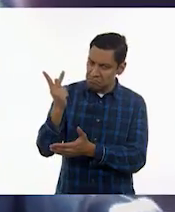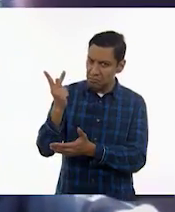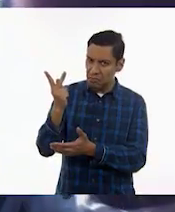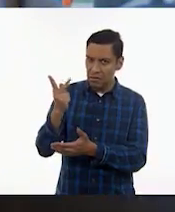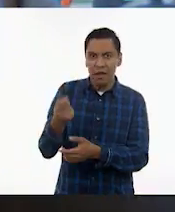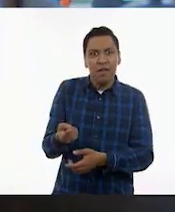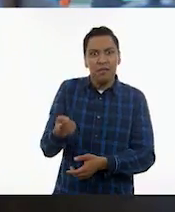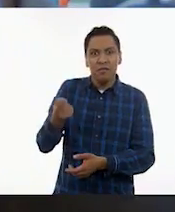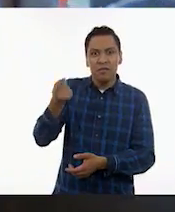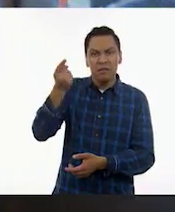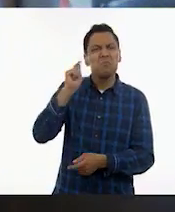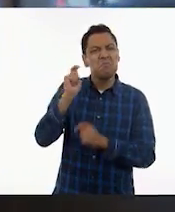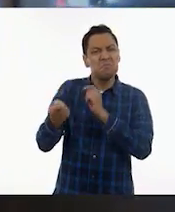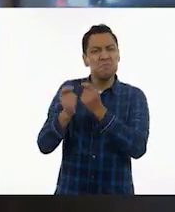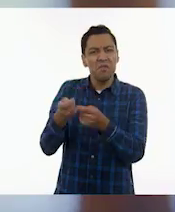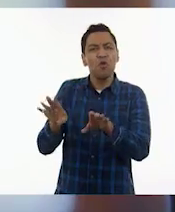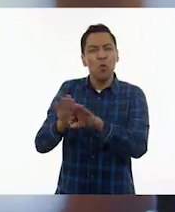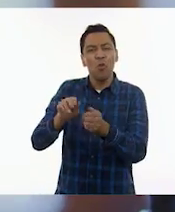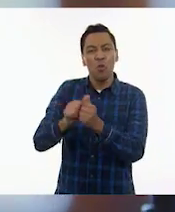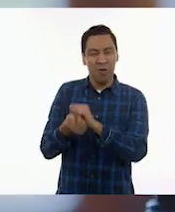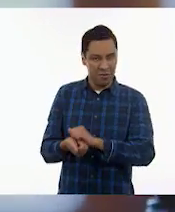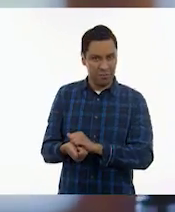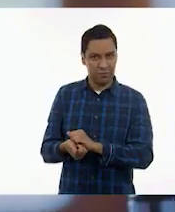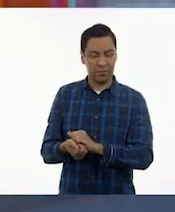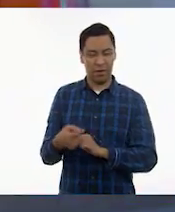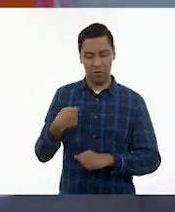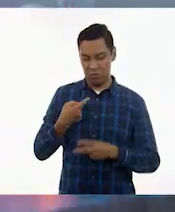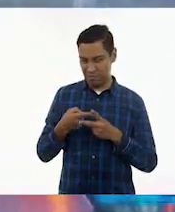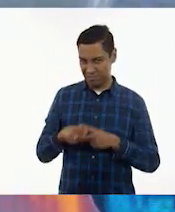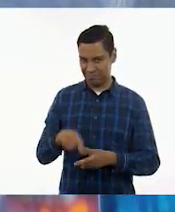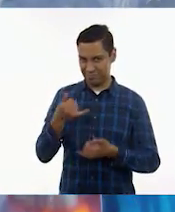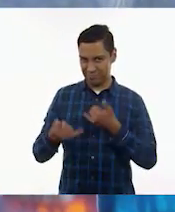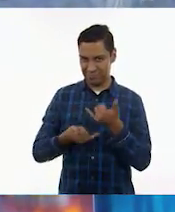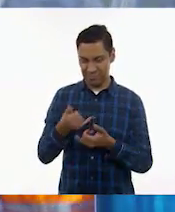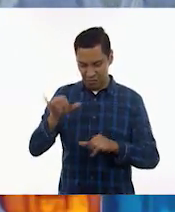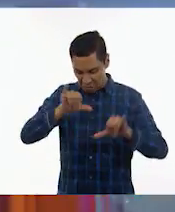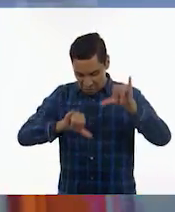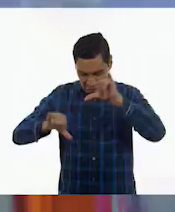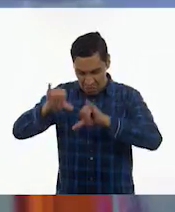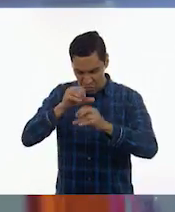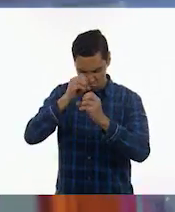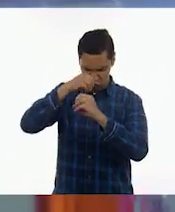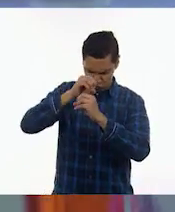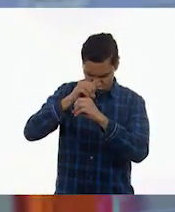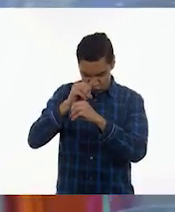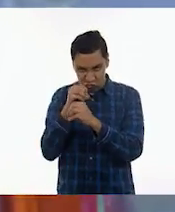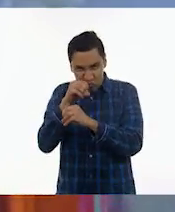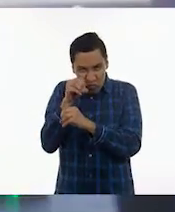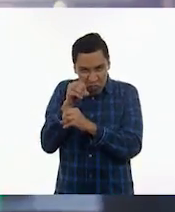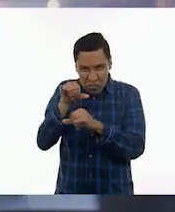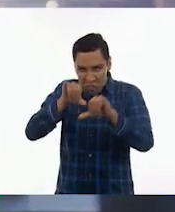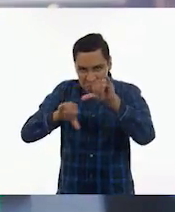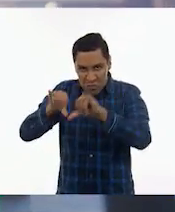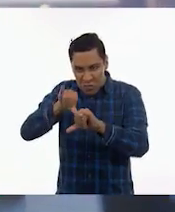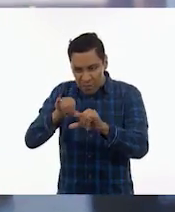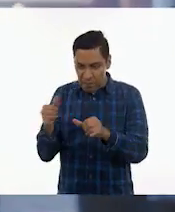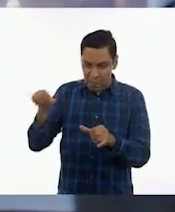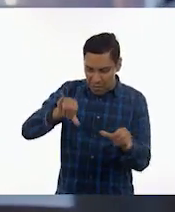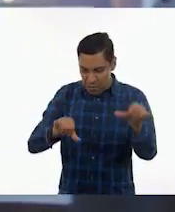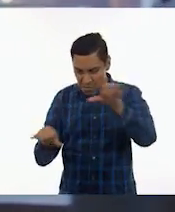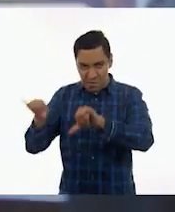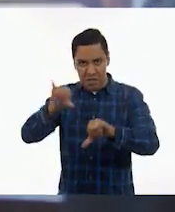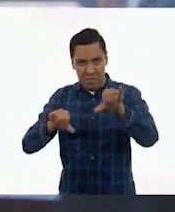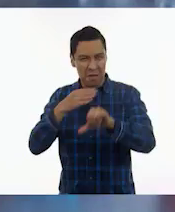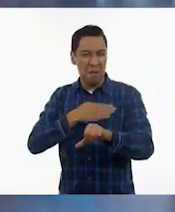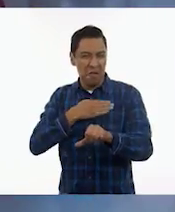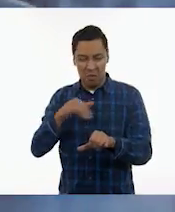pudiera crecer. En mi casa todo empezó con un juego, con mi pequeño microscopio. A veces mezclando cosas en el baño